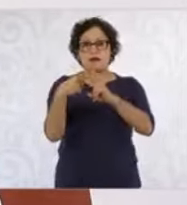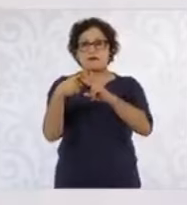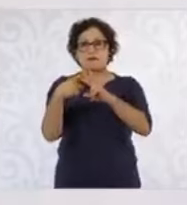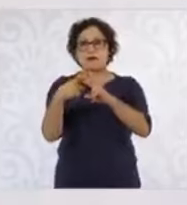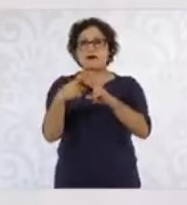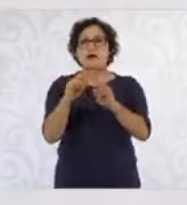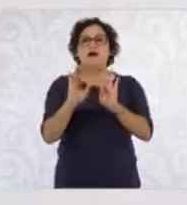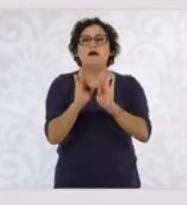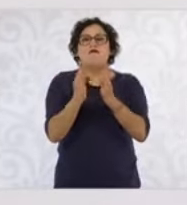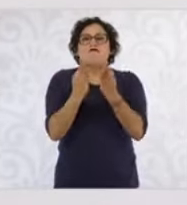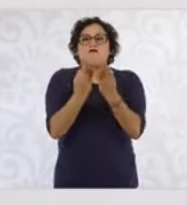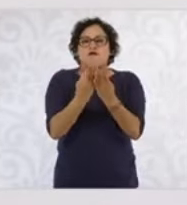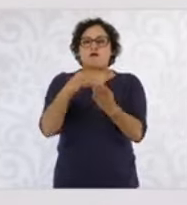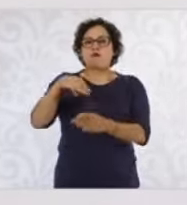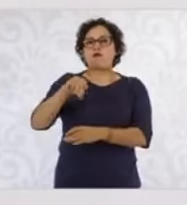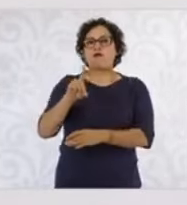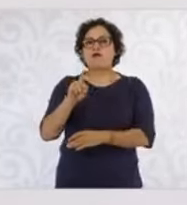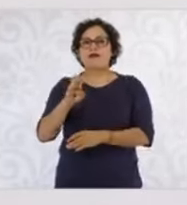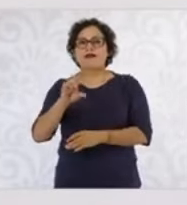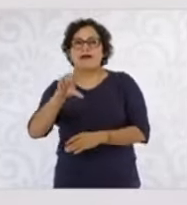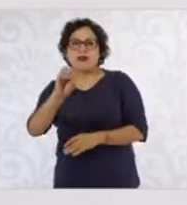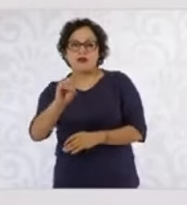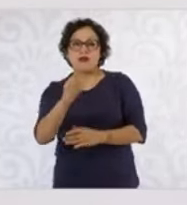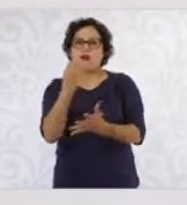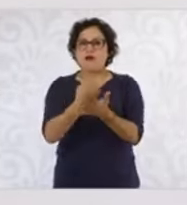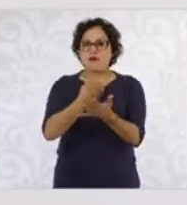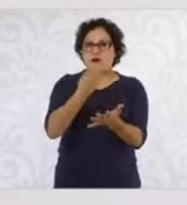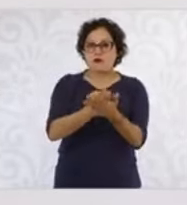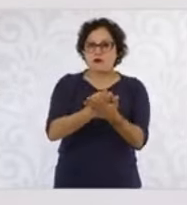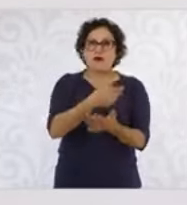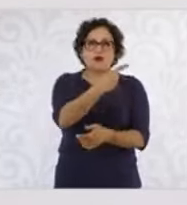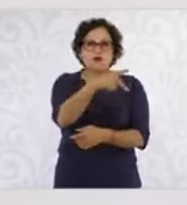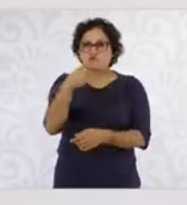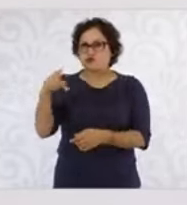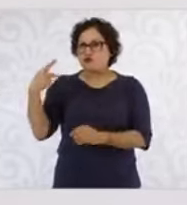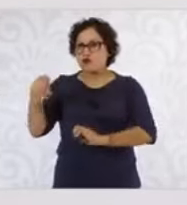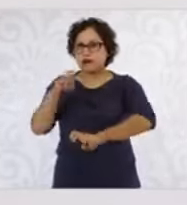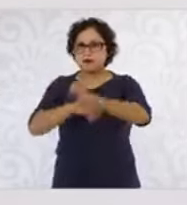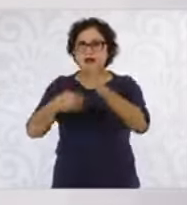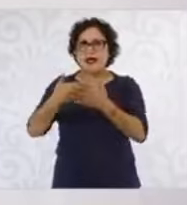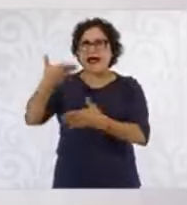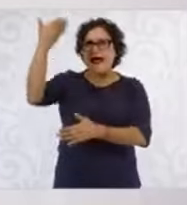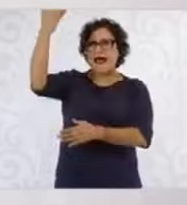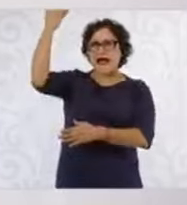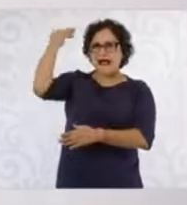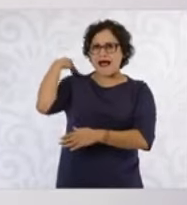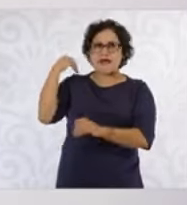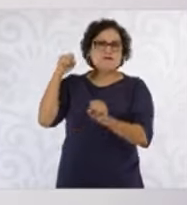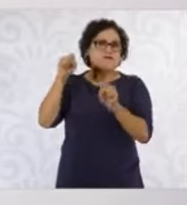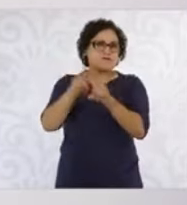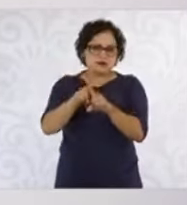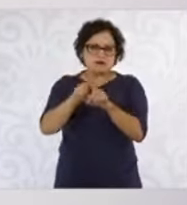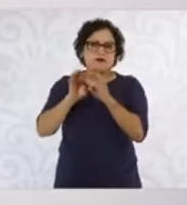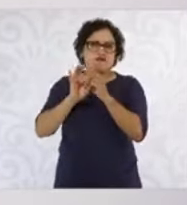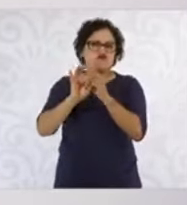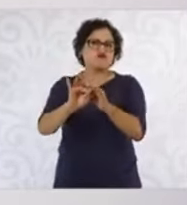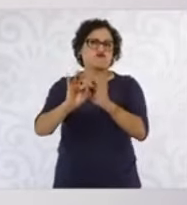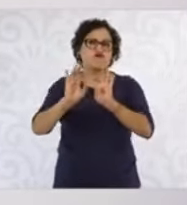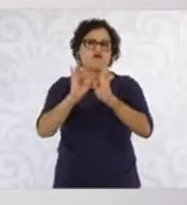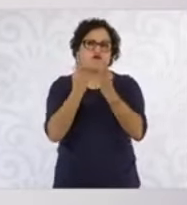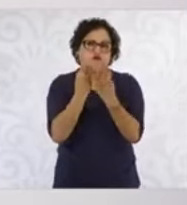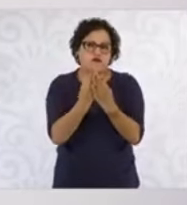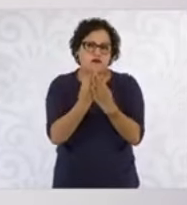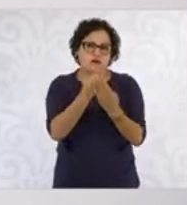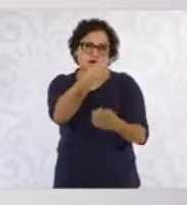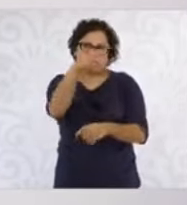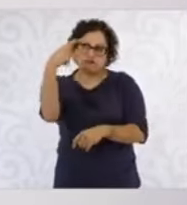es, digamos, como fueron construidas más allá de criticar o no a una calificadora, ese es el modelo con el